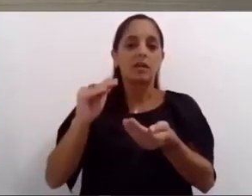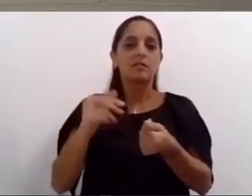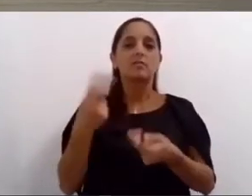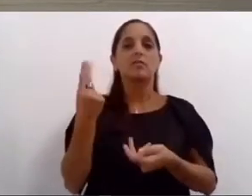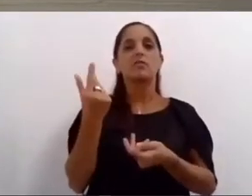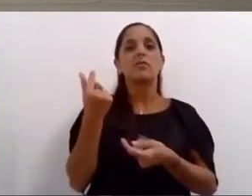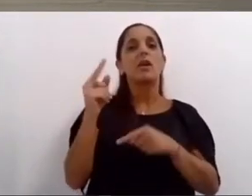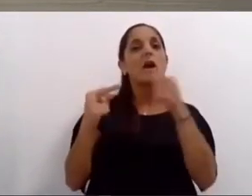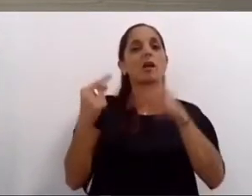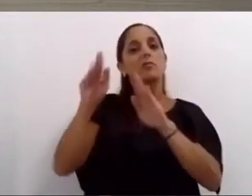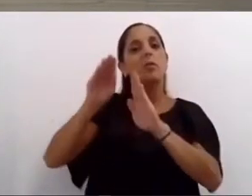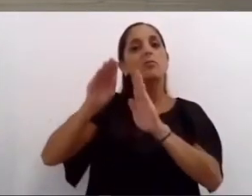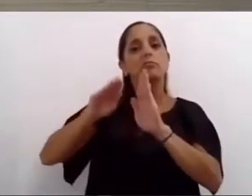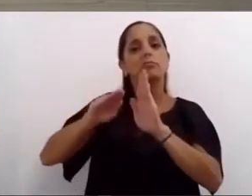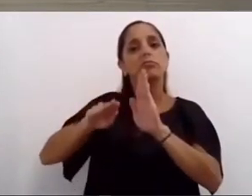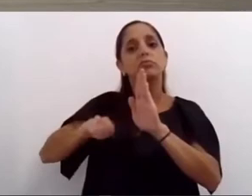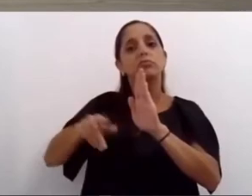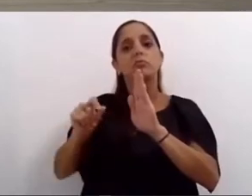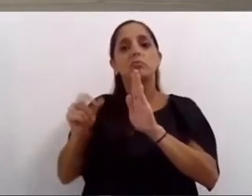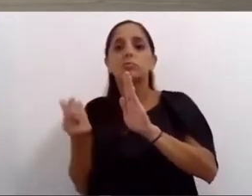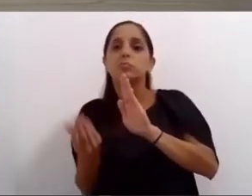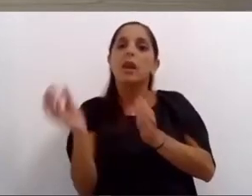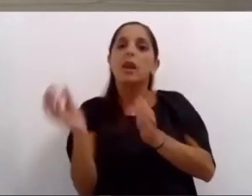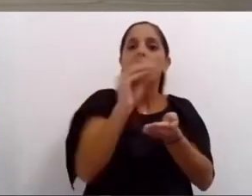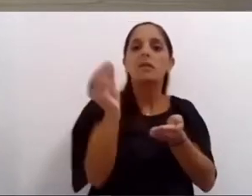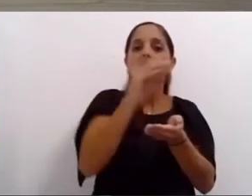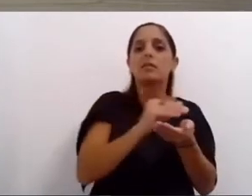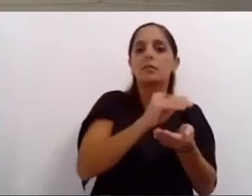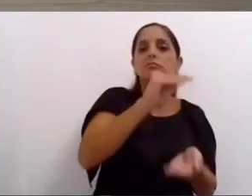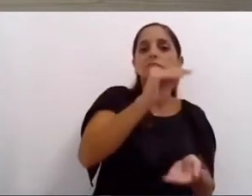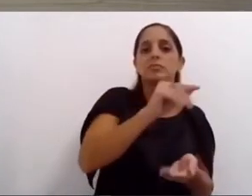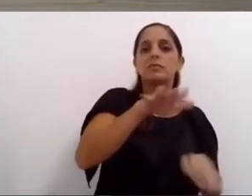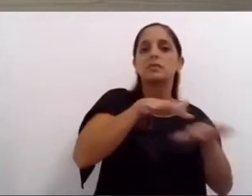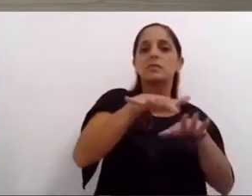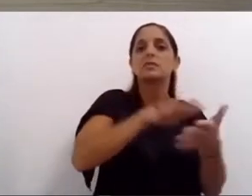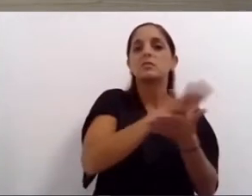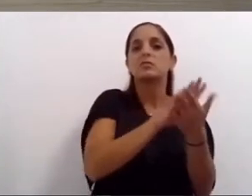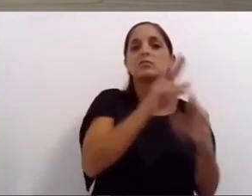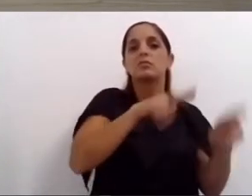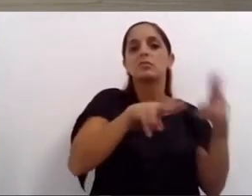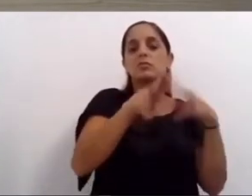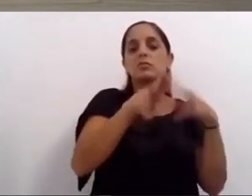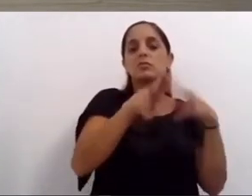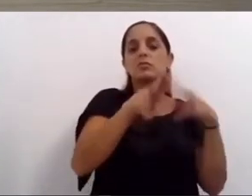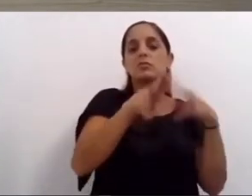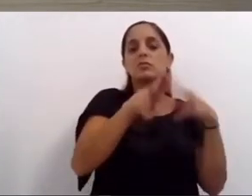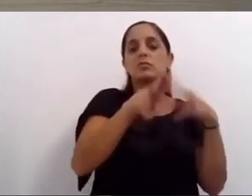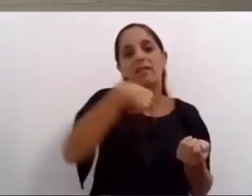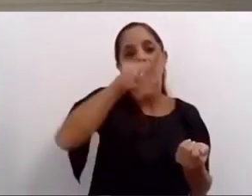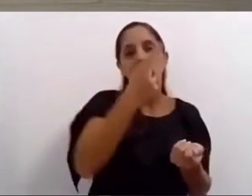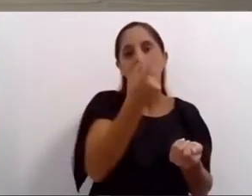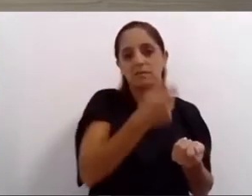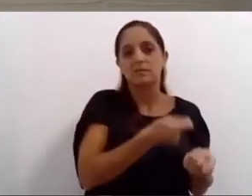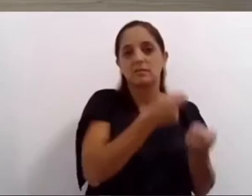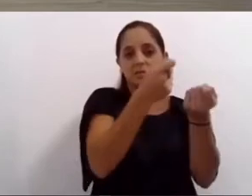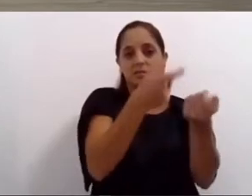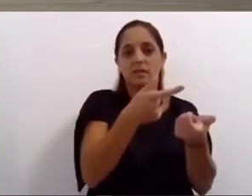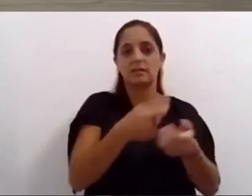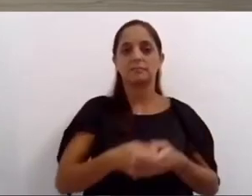nos permitirá disponer recursos hacia donde más se necesita hay un capítulo que debemos abordar